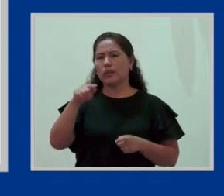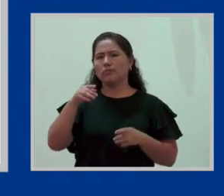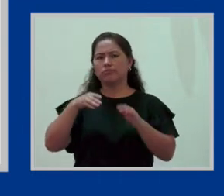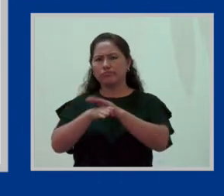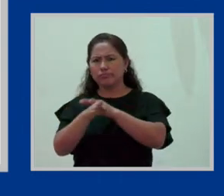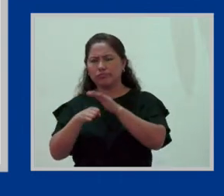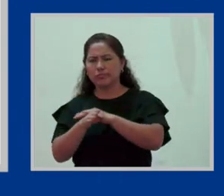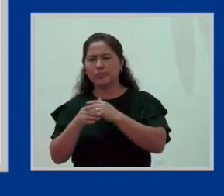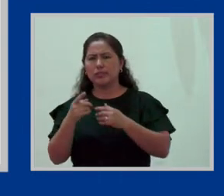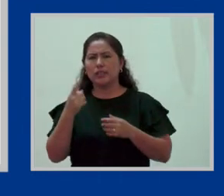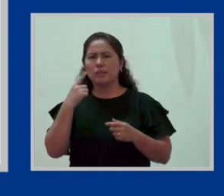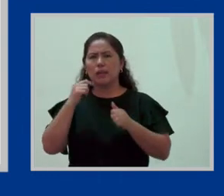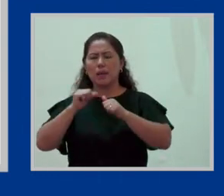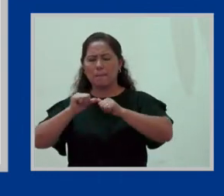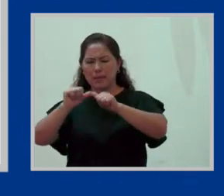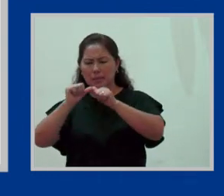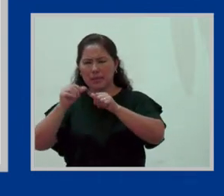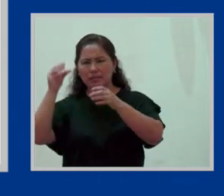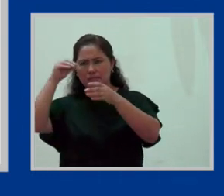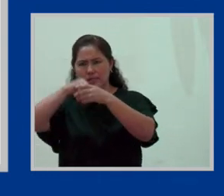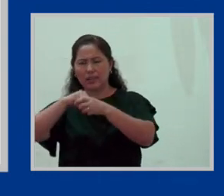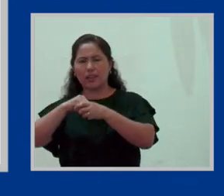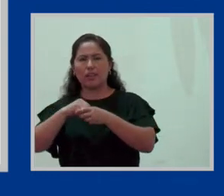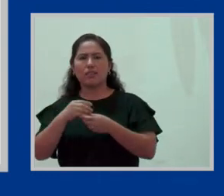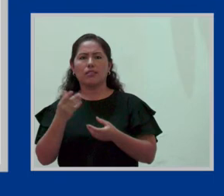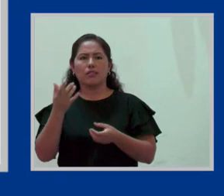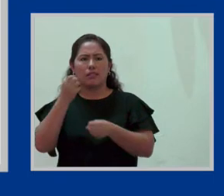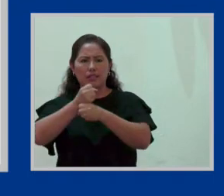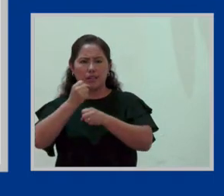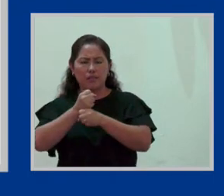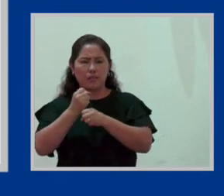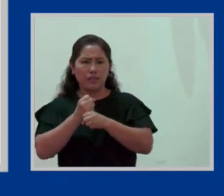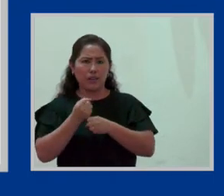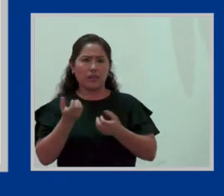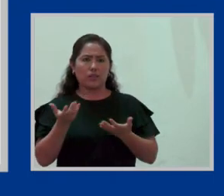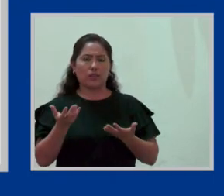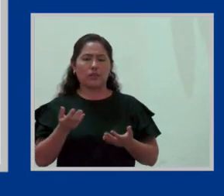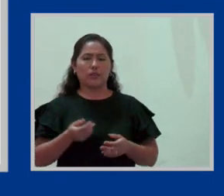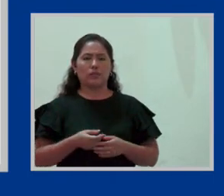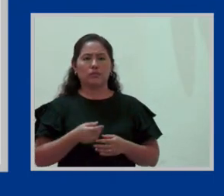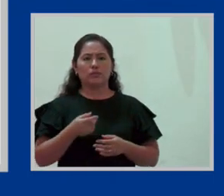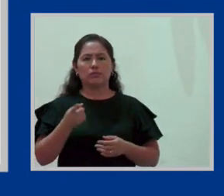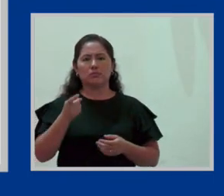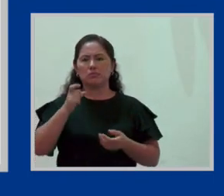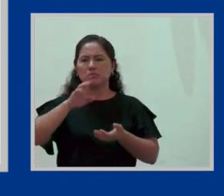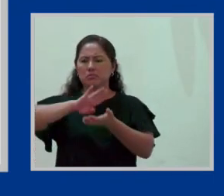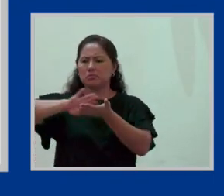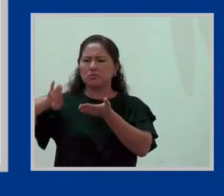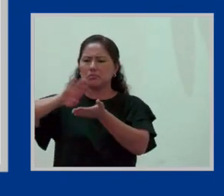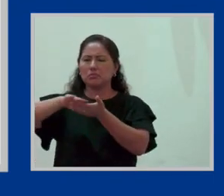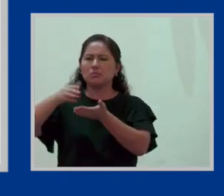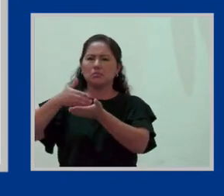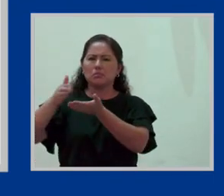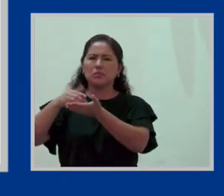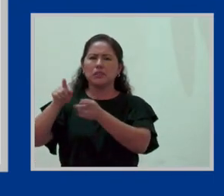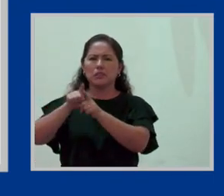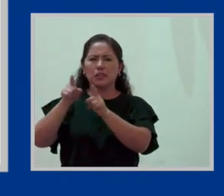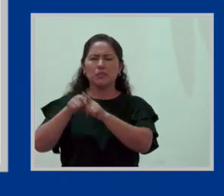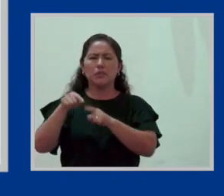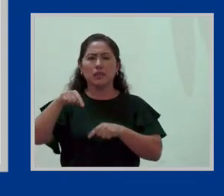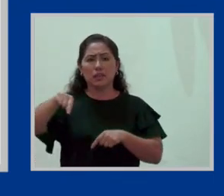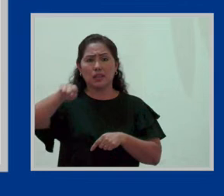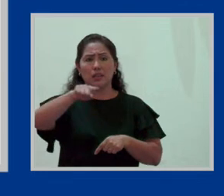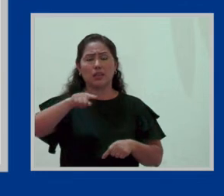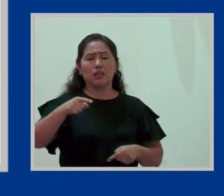y para la permanencia en empleos de calidad. Esta discriminación se extiende también a los hombres. Como les